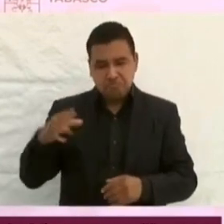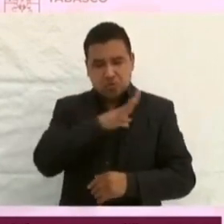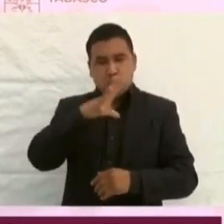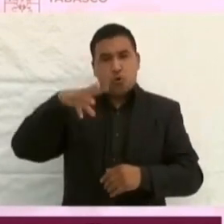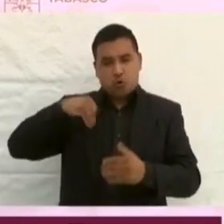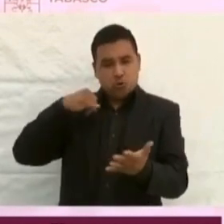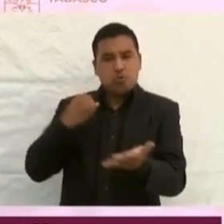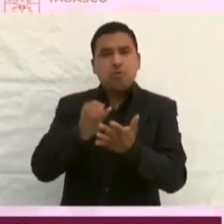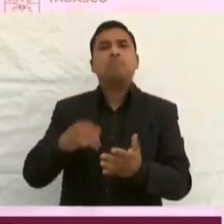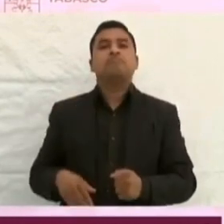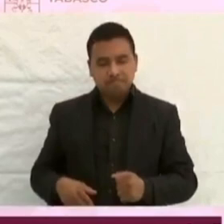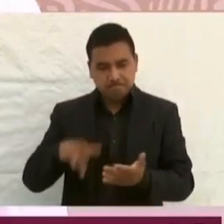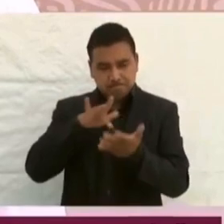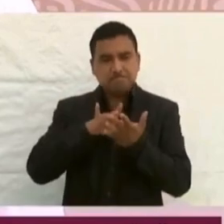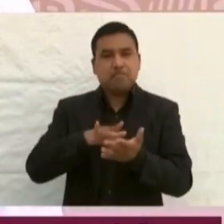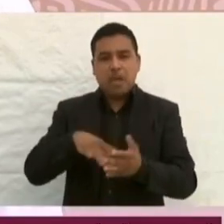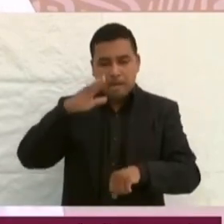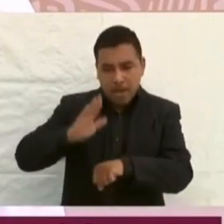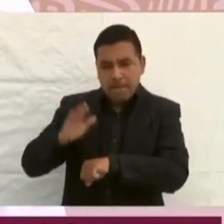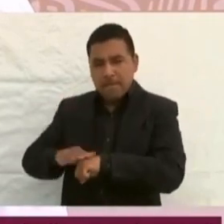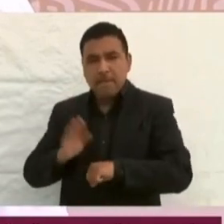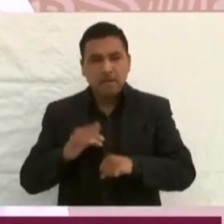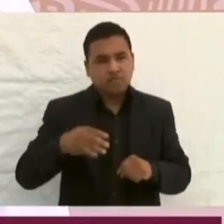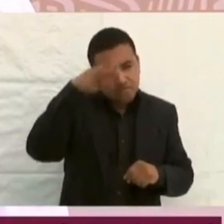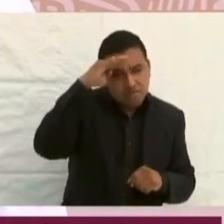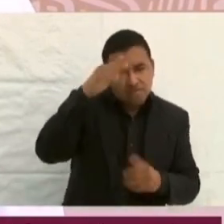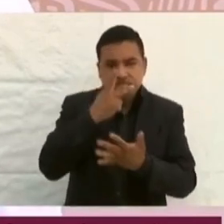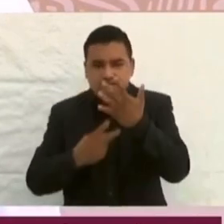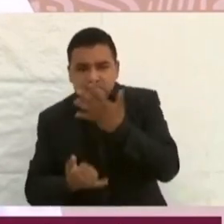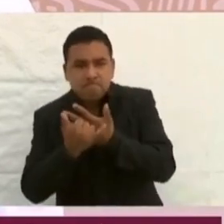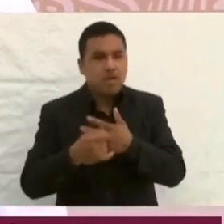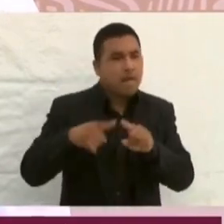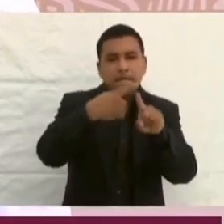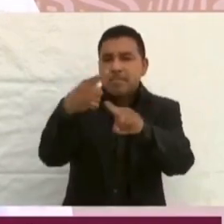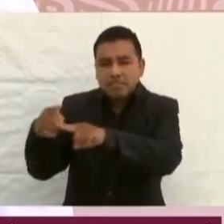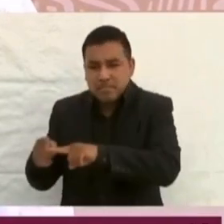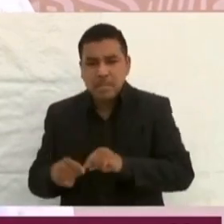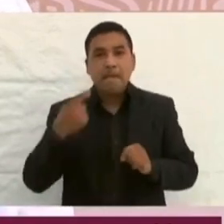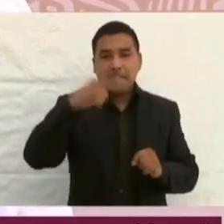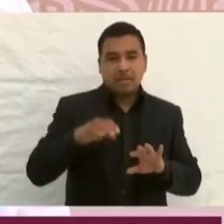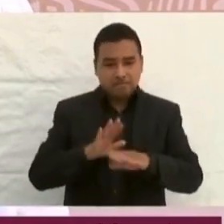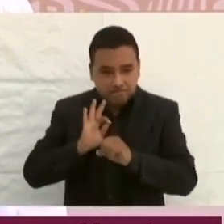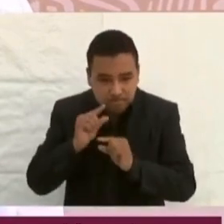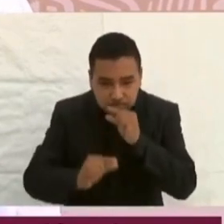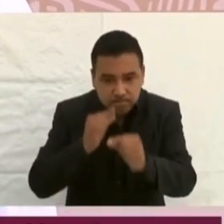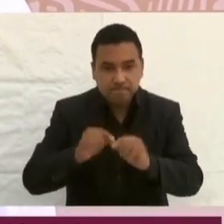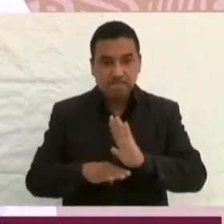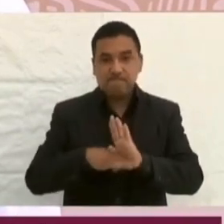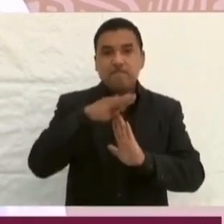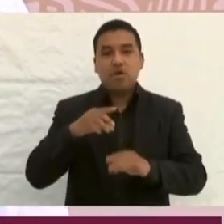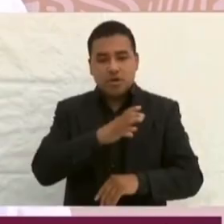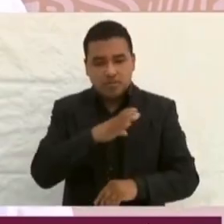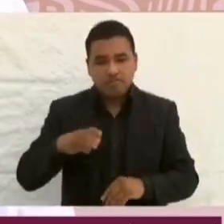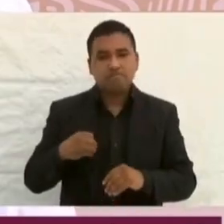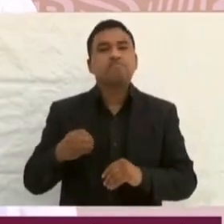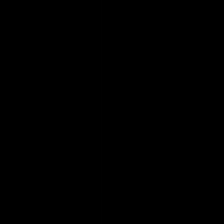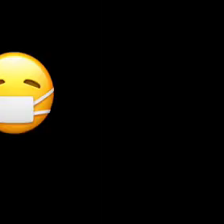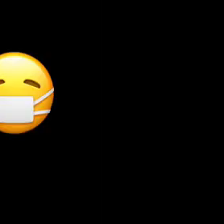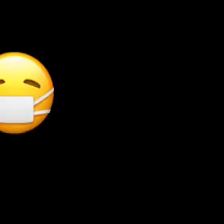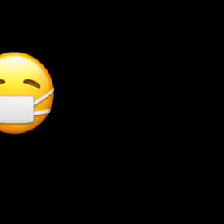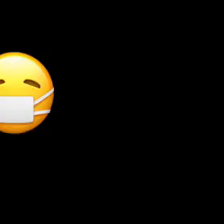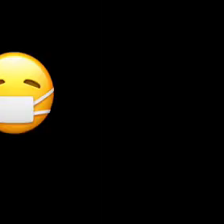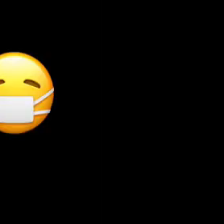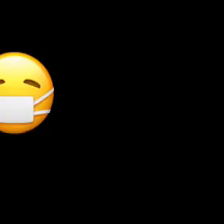compromiso de seguir implementando medidas que ayuden a que dicha participación sea cada vez mayor y en mejores condiciones de eficiencia.